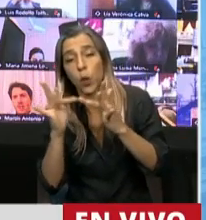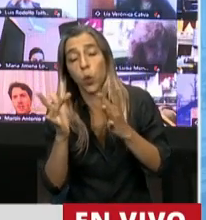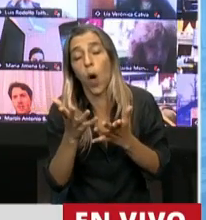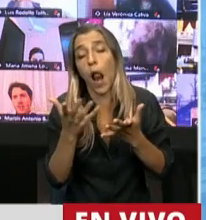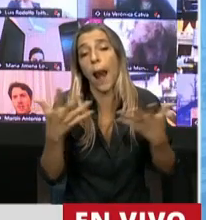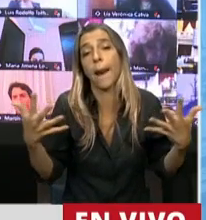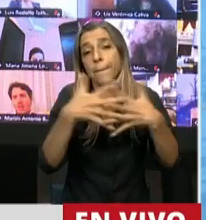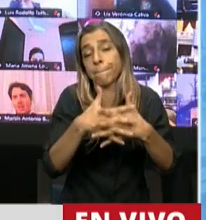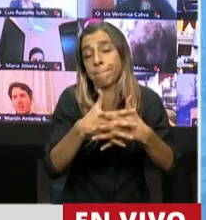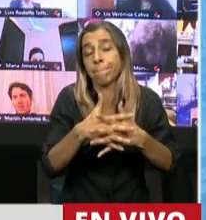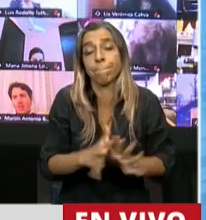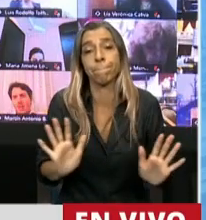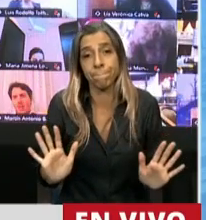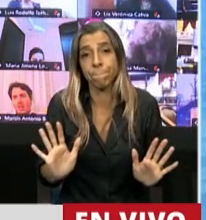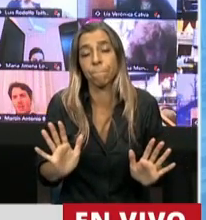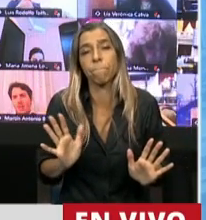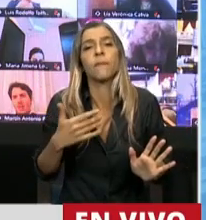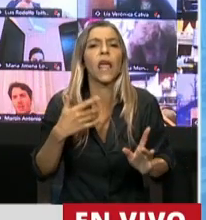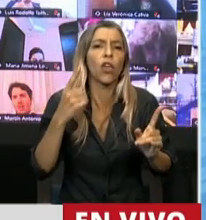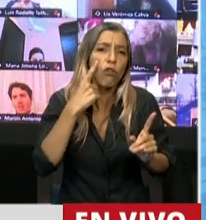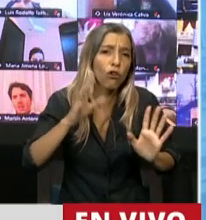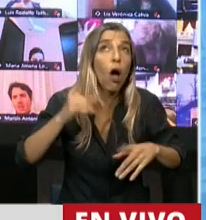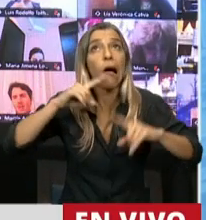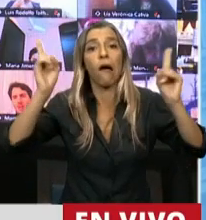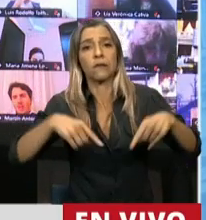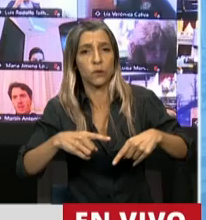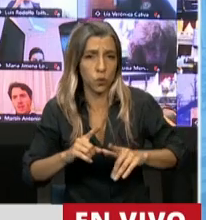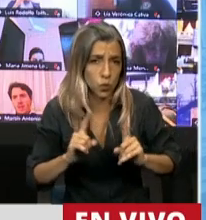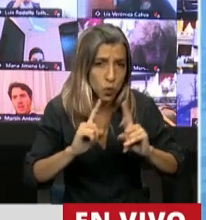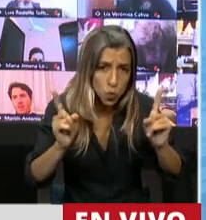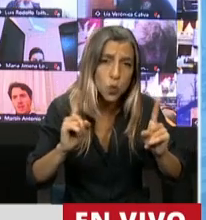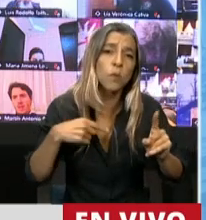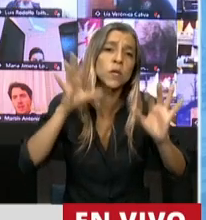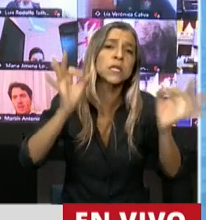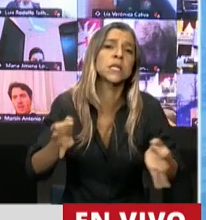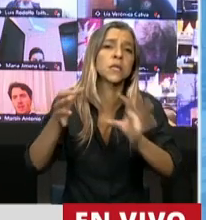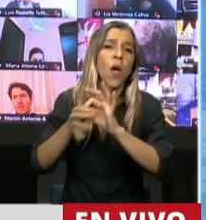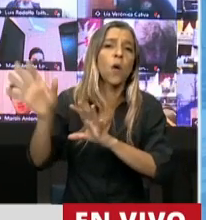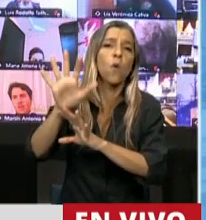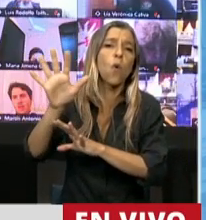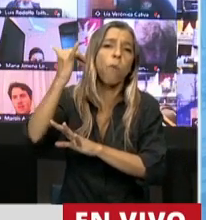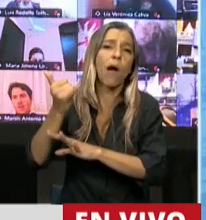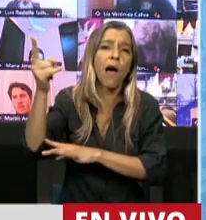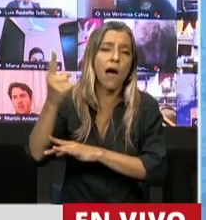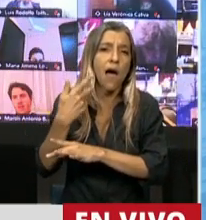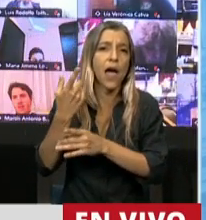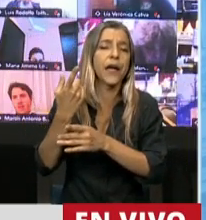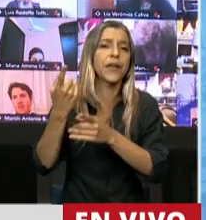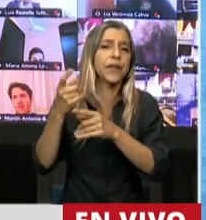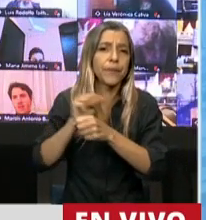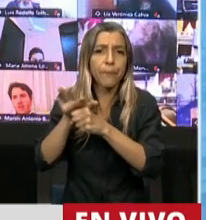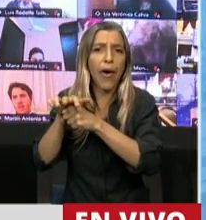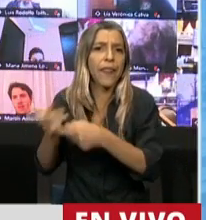Y que no es casualidad que en muchos países de Europa donde hoy está reproduciendo una segunda ola de esta pandemia,